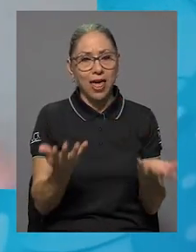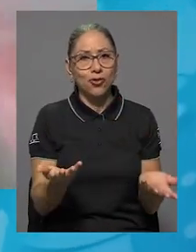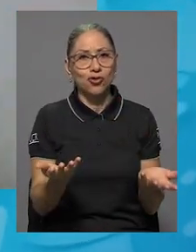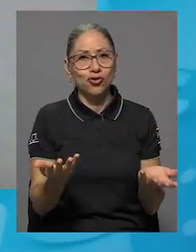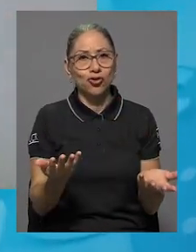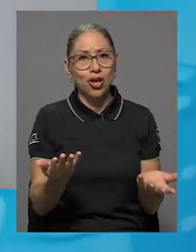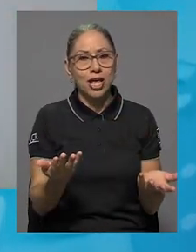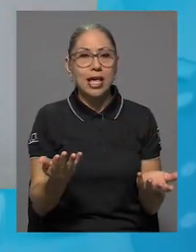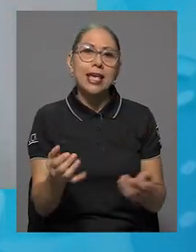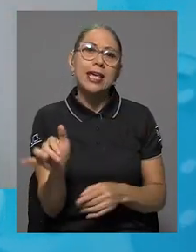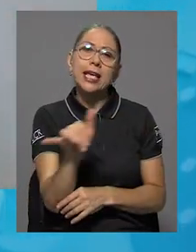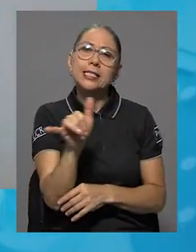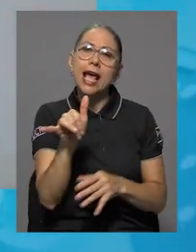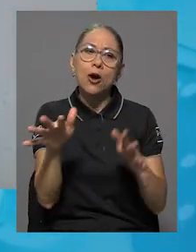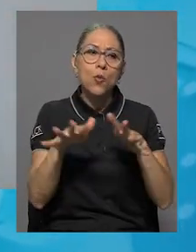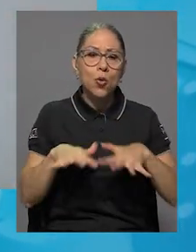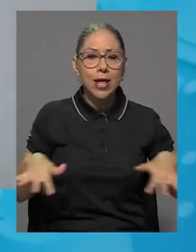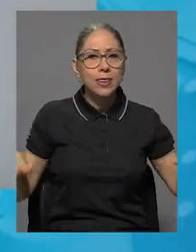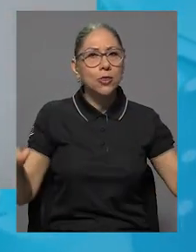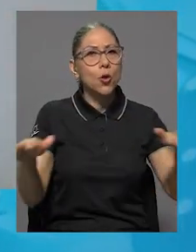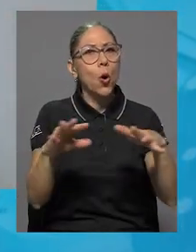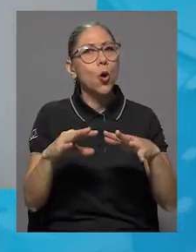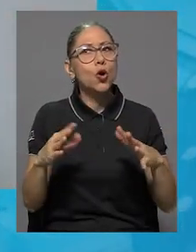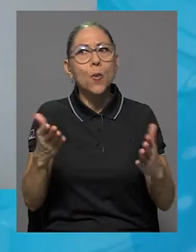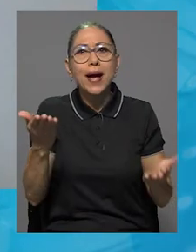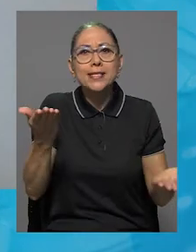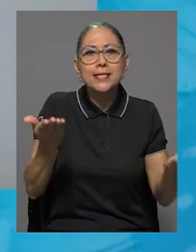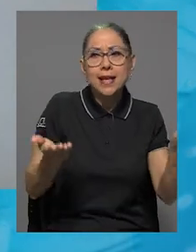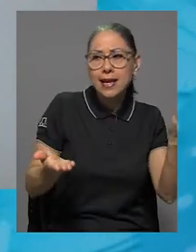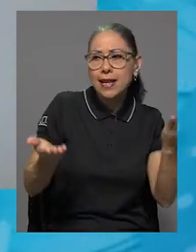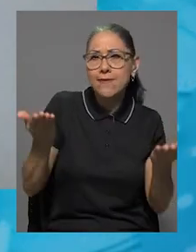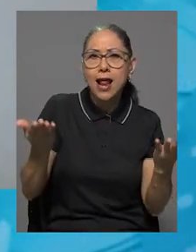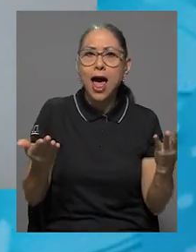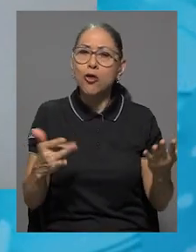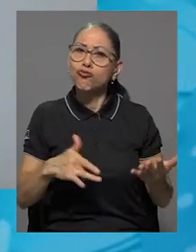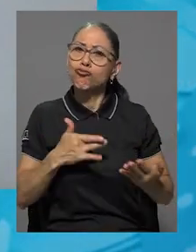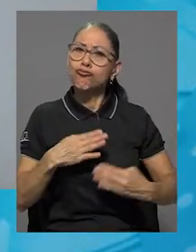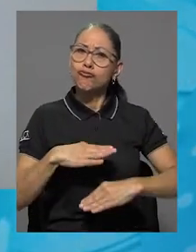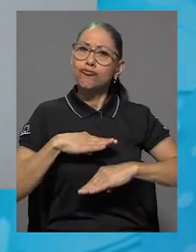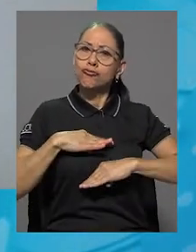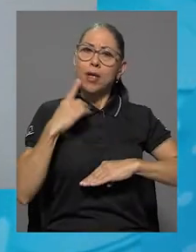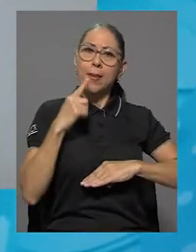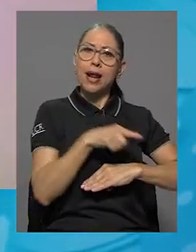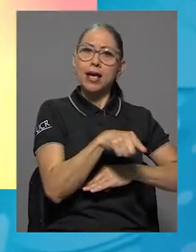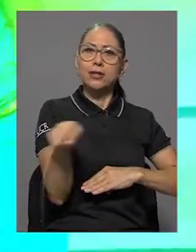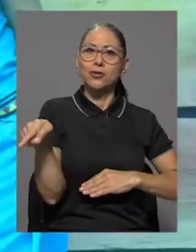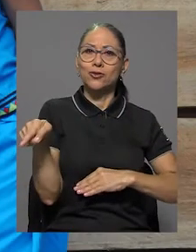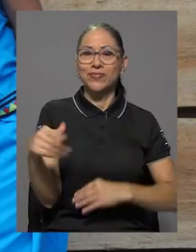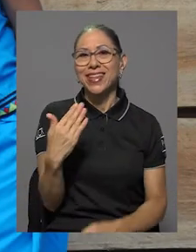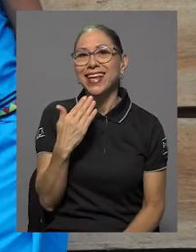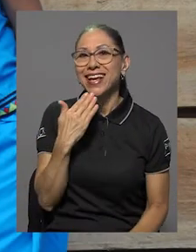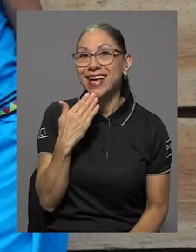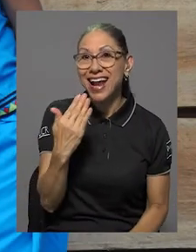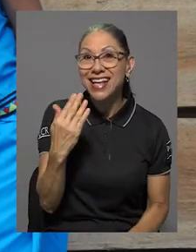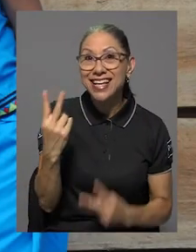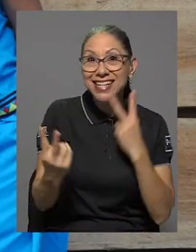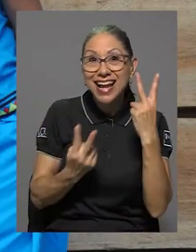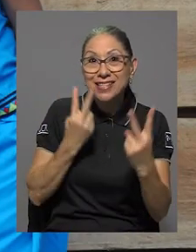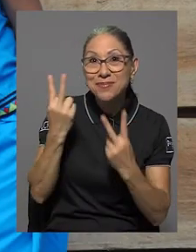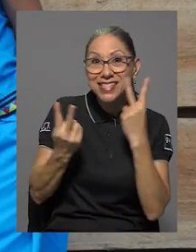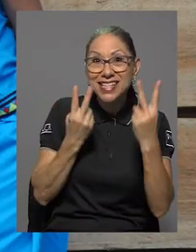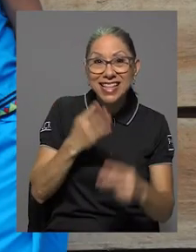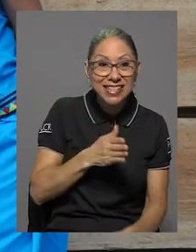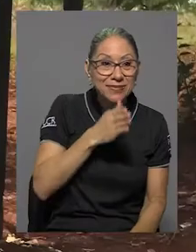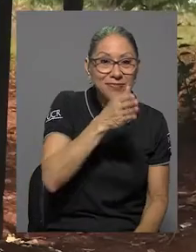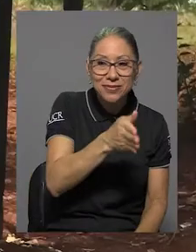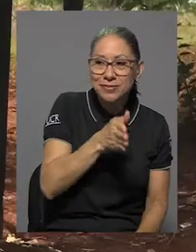en este caso sea como un entorno más equilibrado y más ameno para ellos. Gracias a las visitas